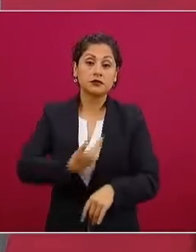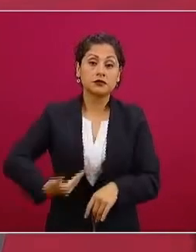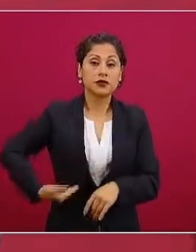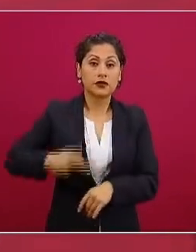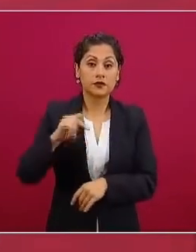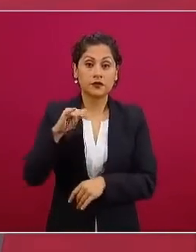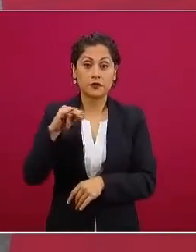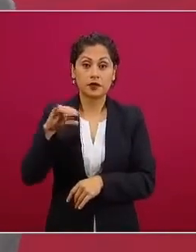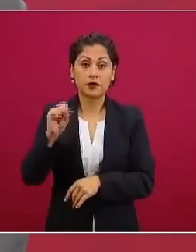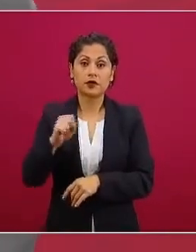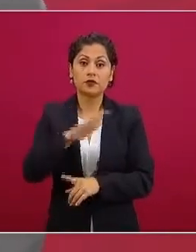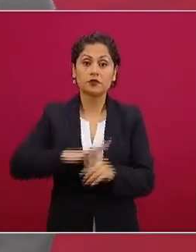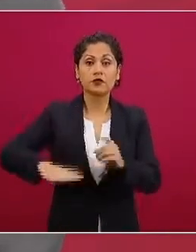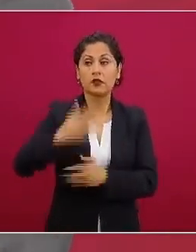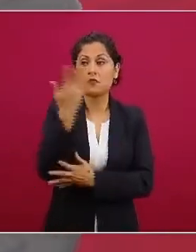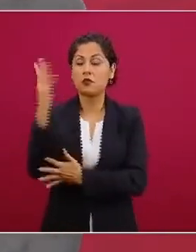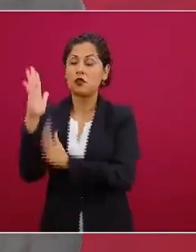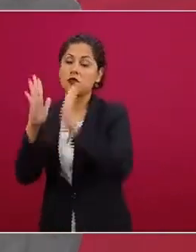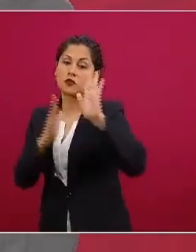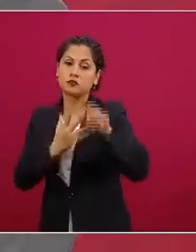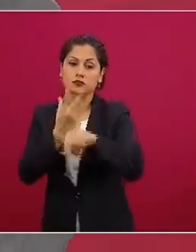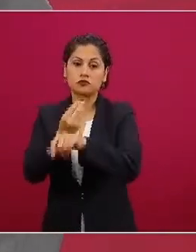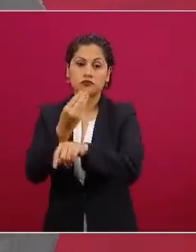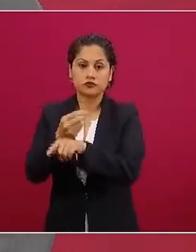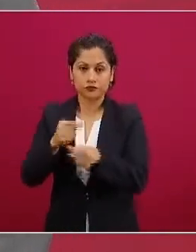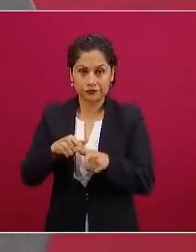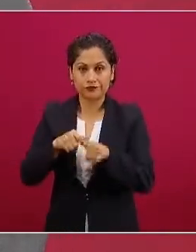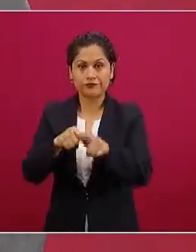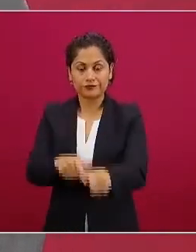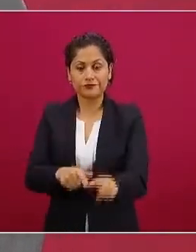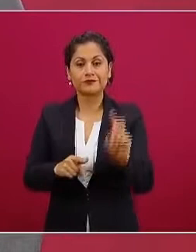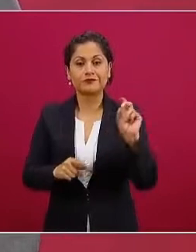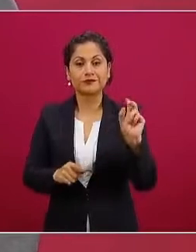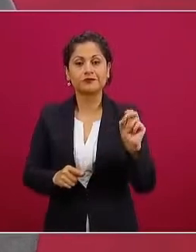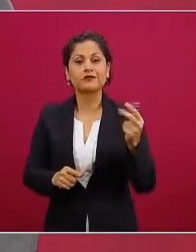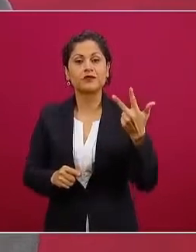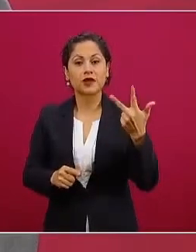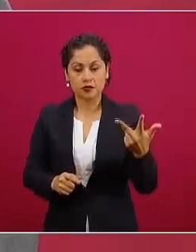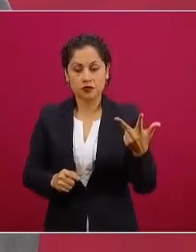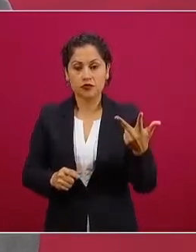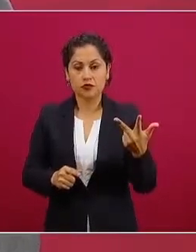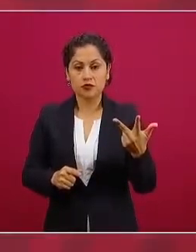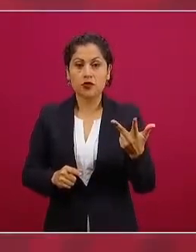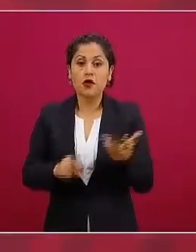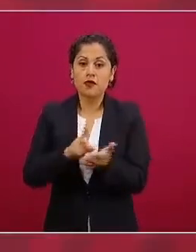Treinta y ocho, defensa de los derechos humanos.